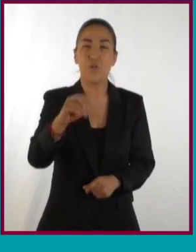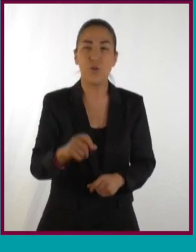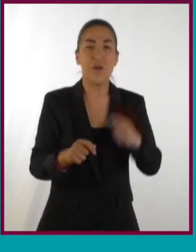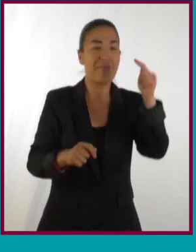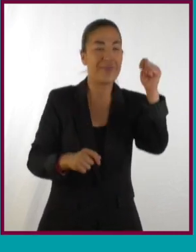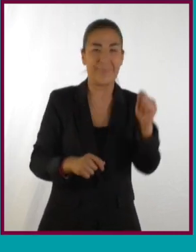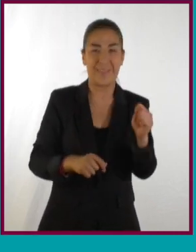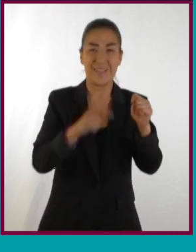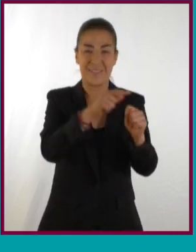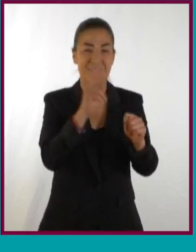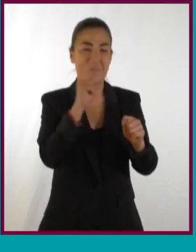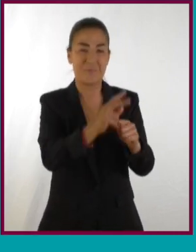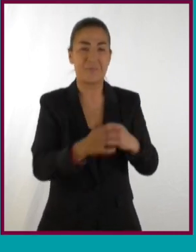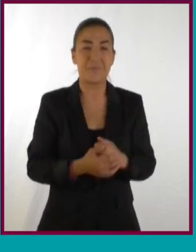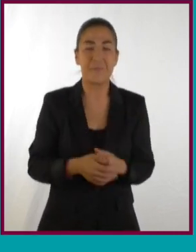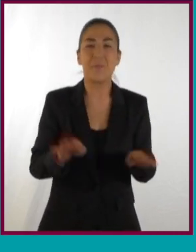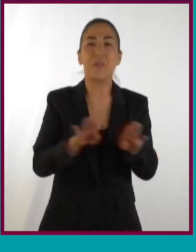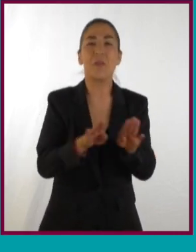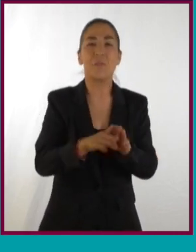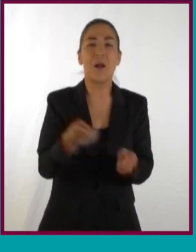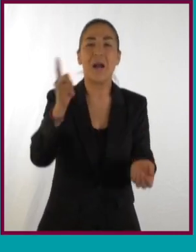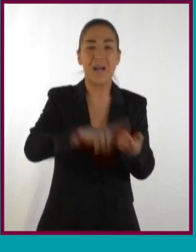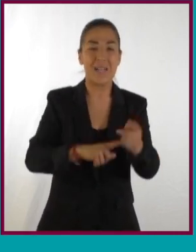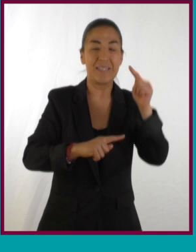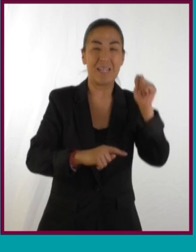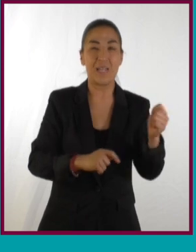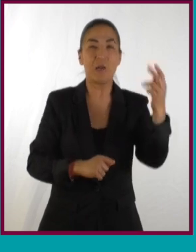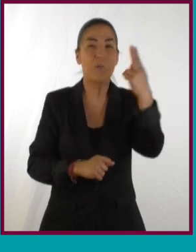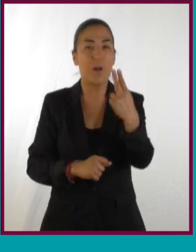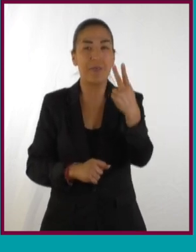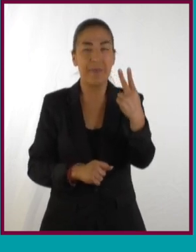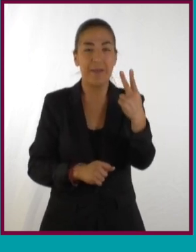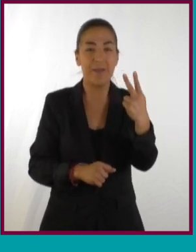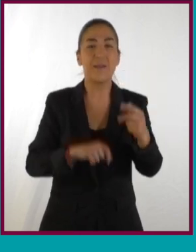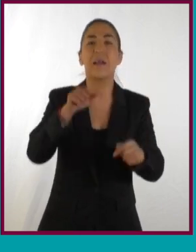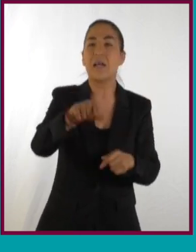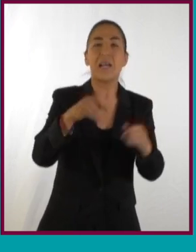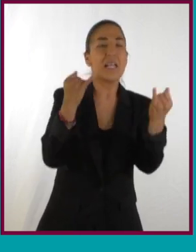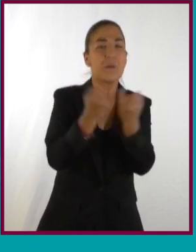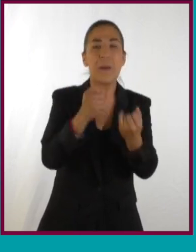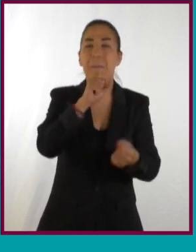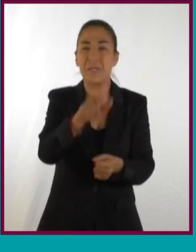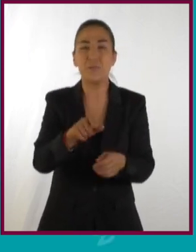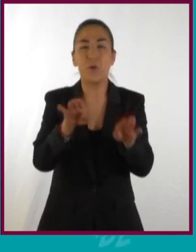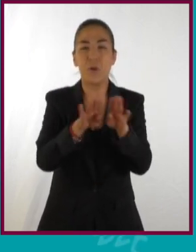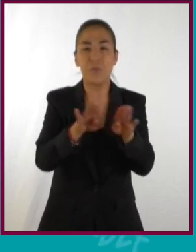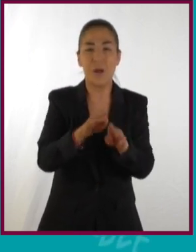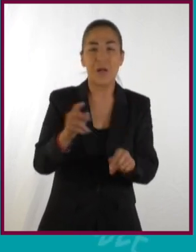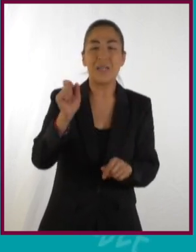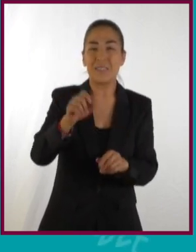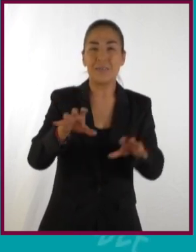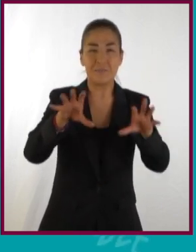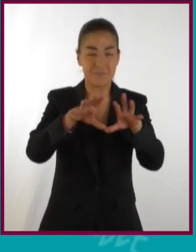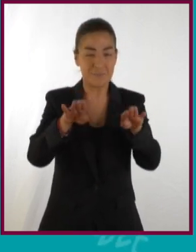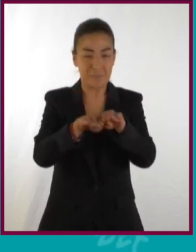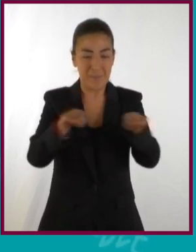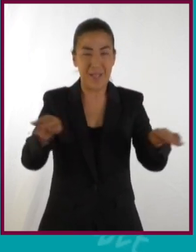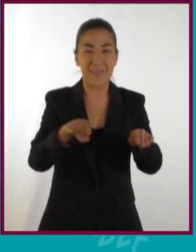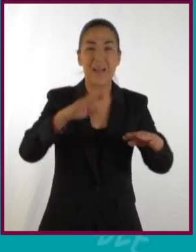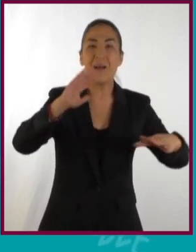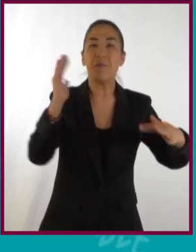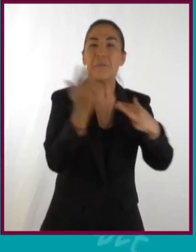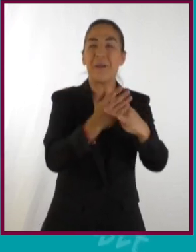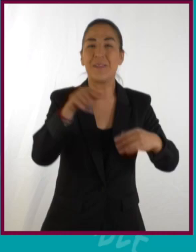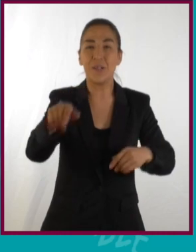T. Entonces, el cuadrado del periodo orbital de un planeta, o sea, T cuadrada, es proporcional al cubo de la